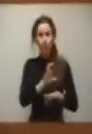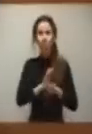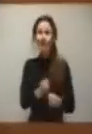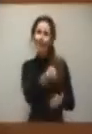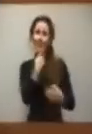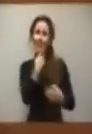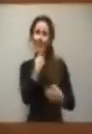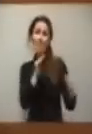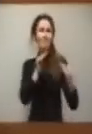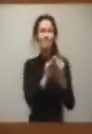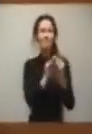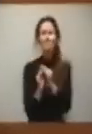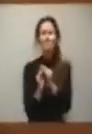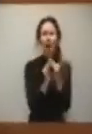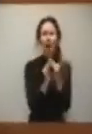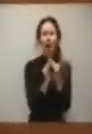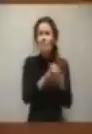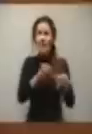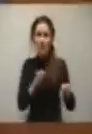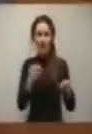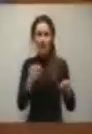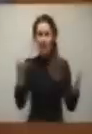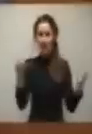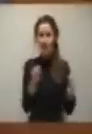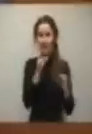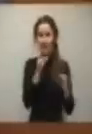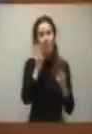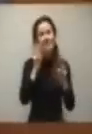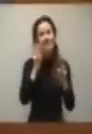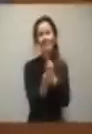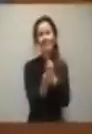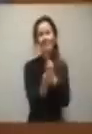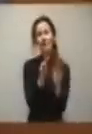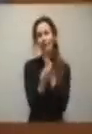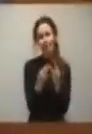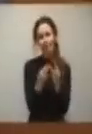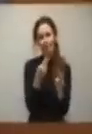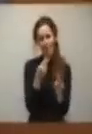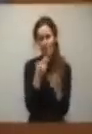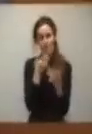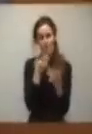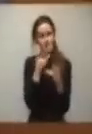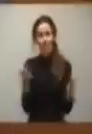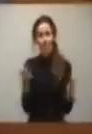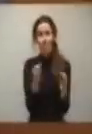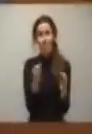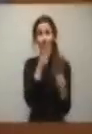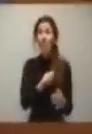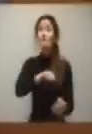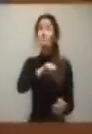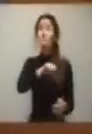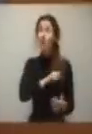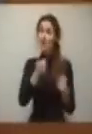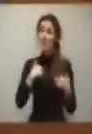acuerdo, el acuerdo máximo posible. Pero, desde luego, hay que hacerlo con transparencia. Hay que hacerlo con absoluta transparencia. En España se han hecho